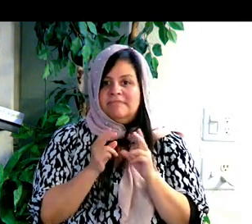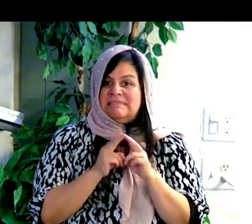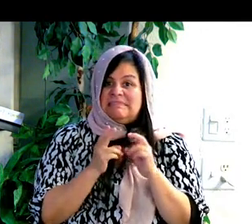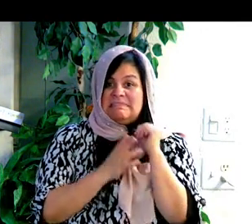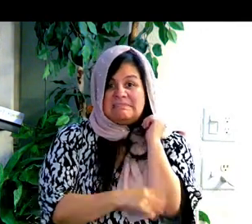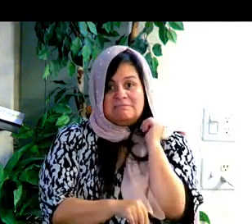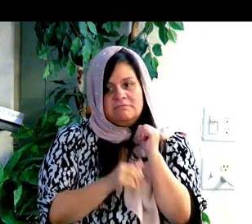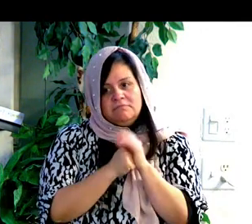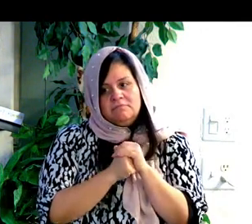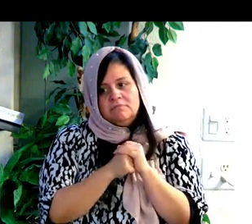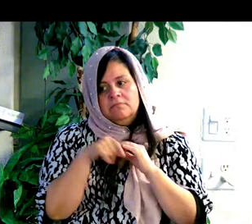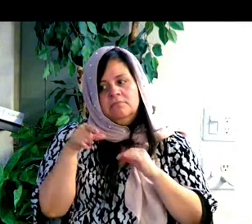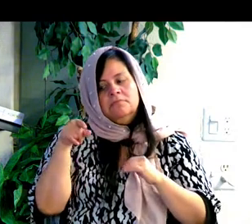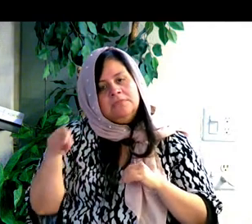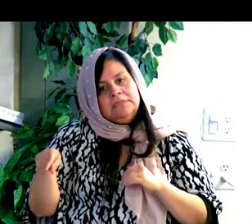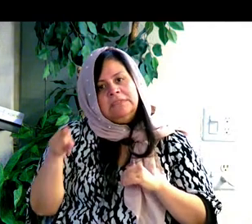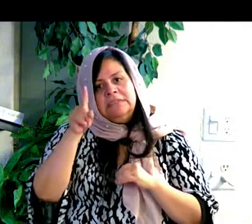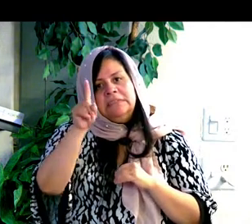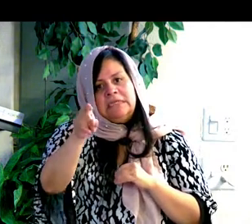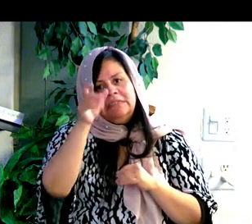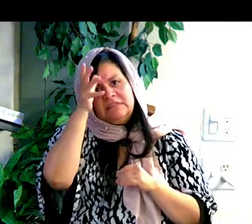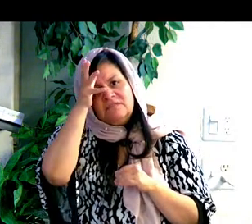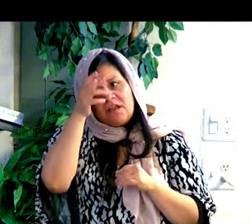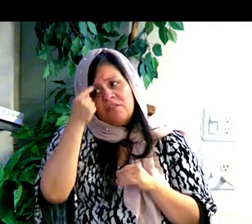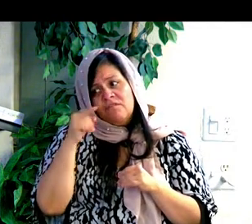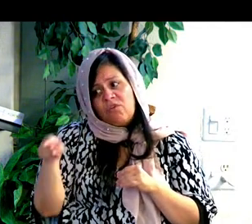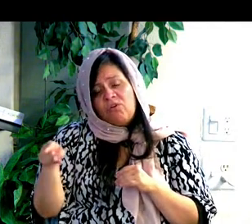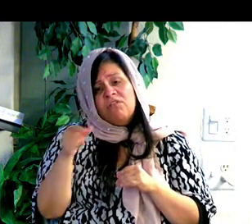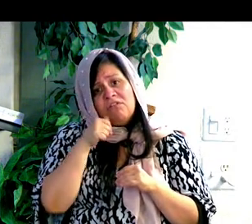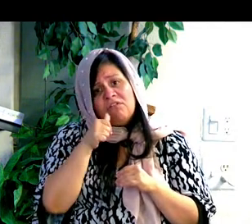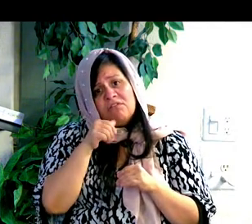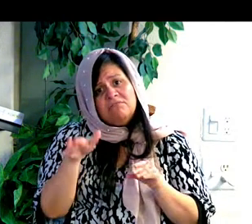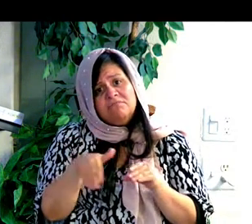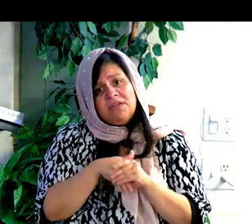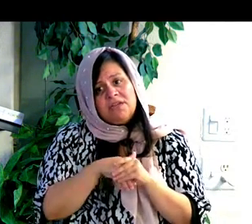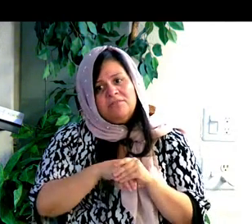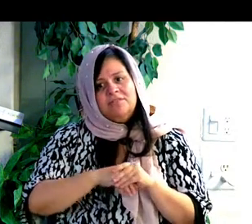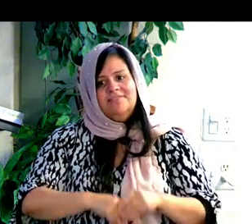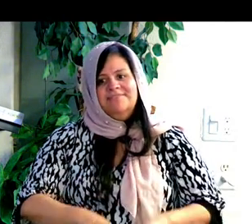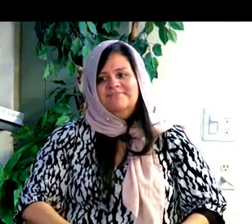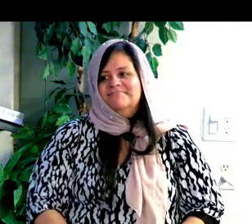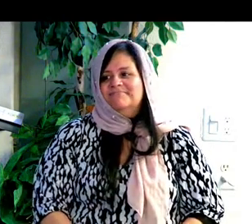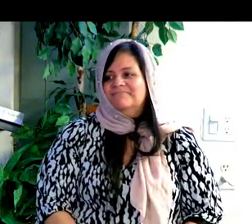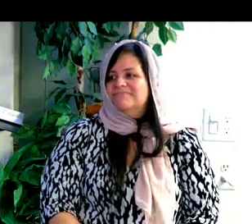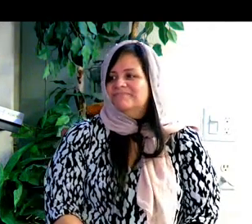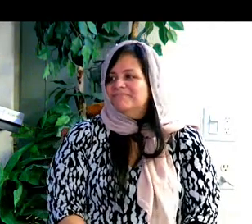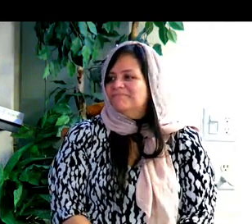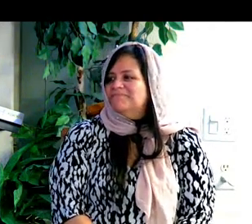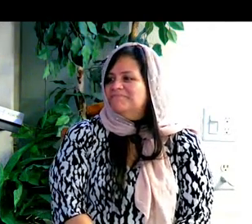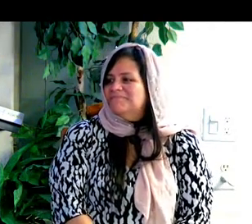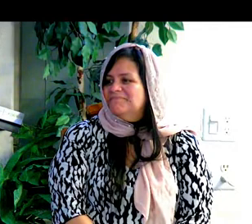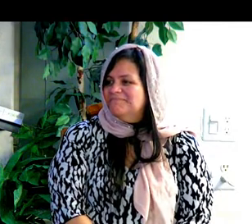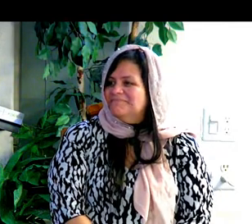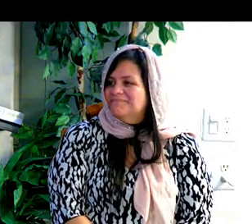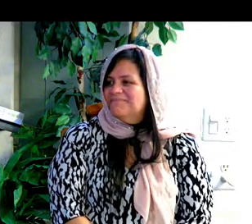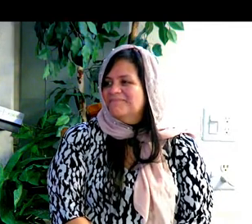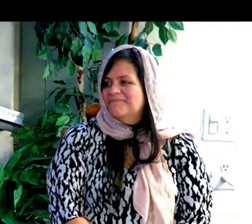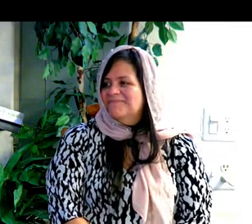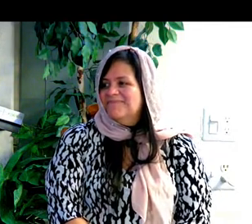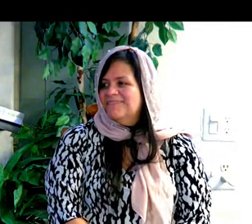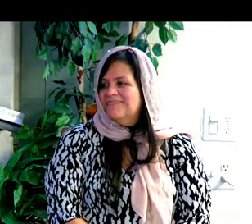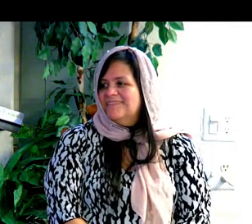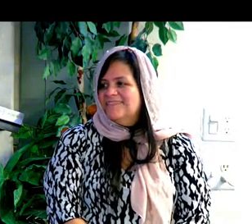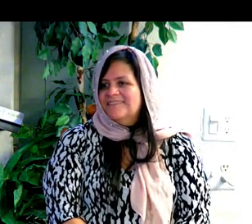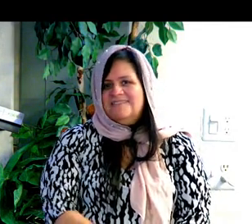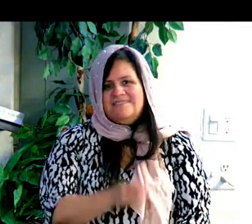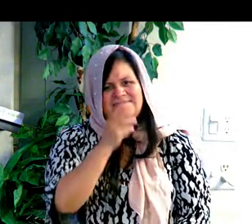the father for her hand. Entonces le pide la mano de ella a hablar con el padre. And he says, why would I give